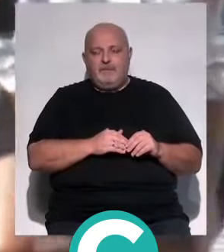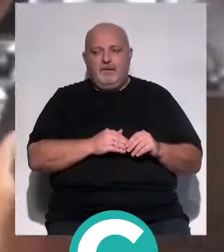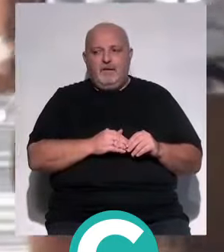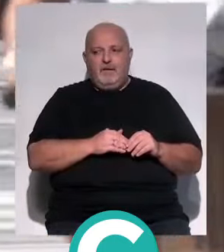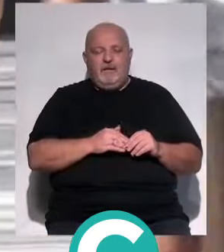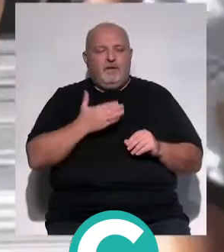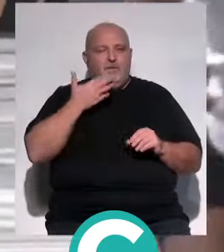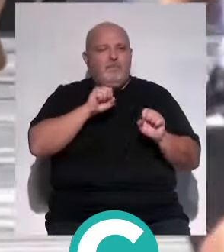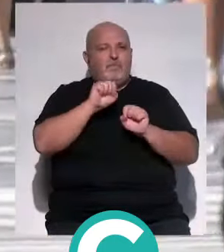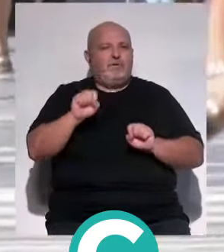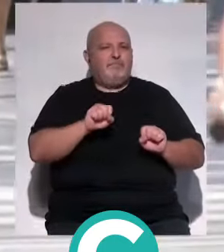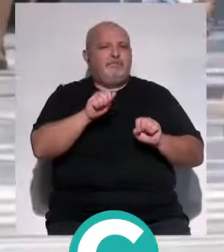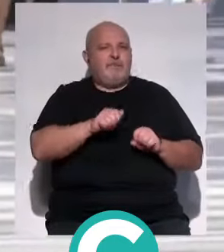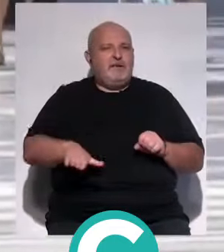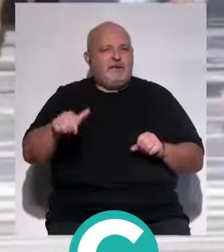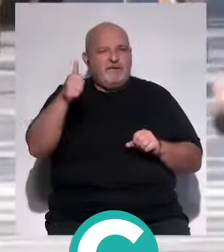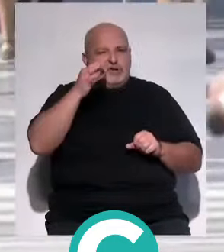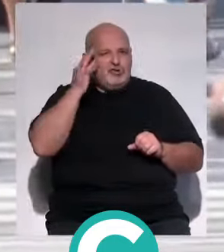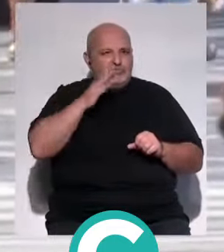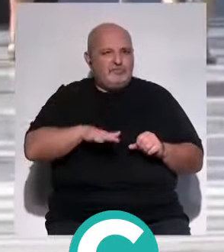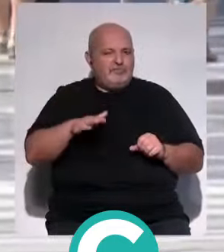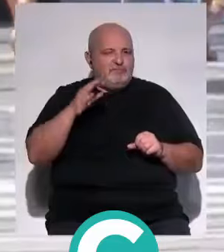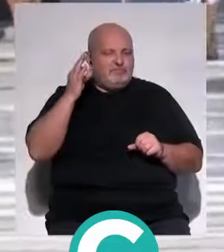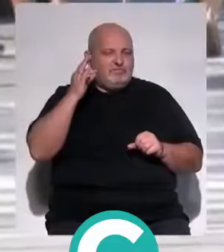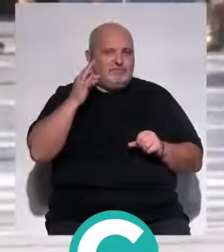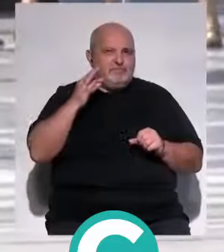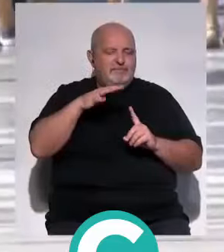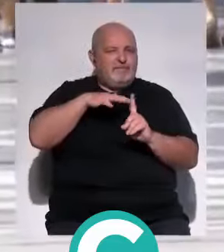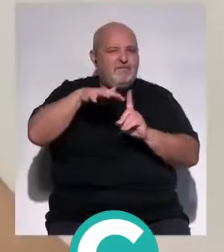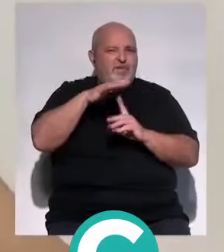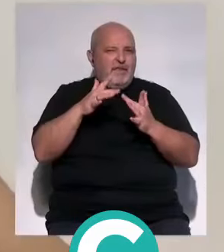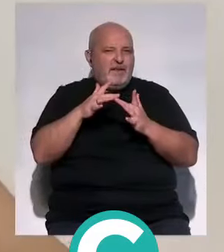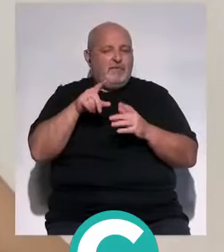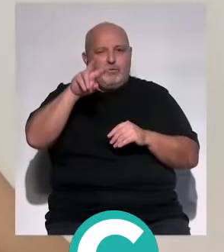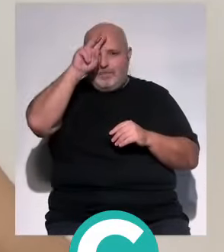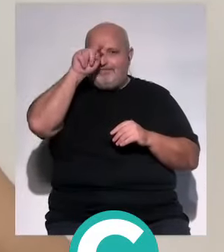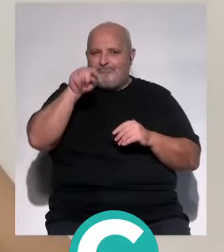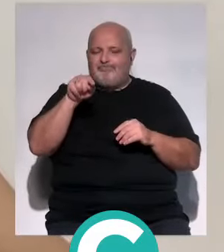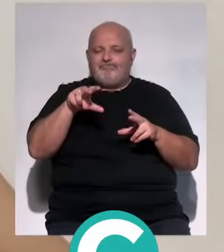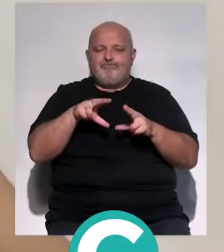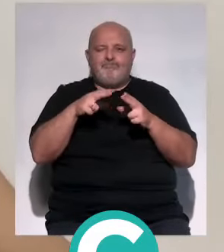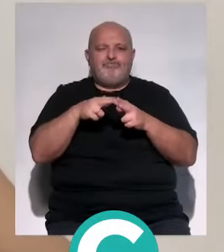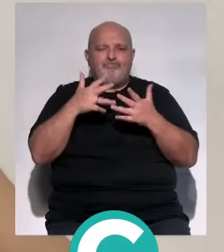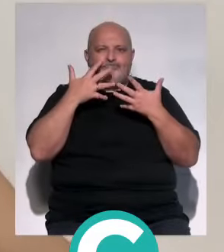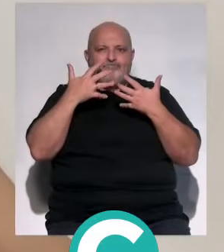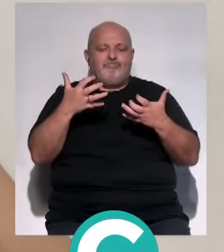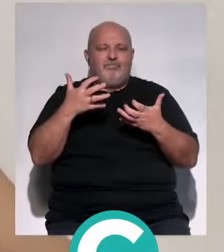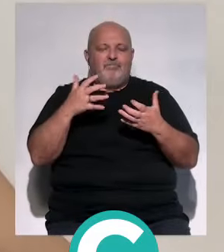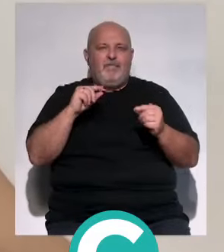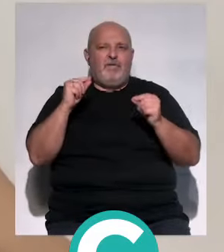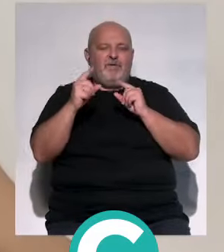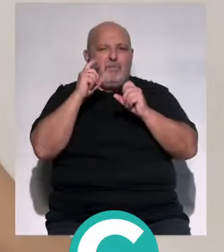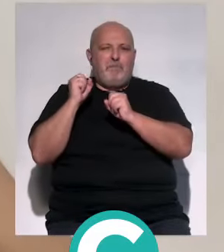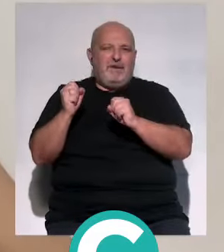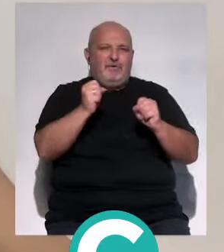¿Cómo protegemos a nuestros niños y niñas en el entorno digital? Esta preocupación social ha centrado el debate de los